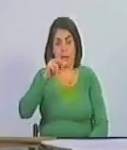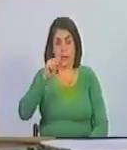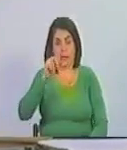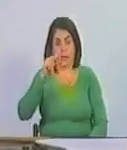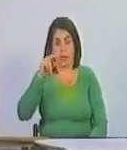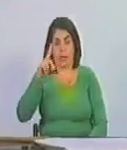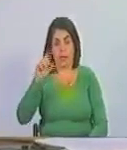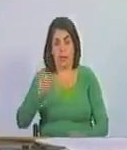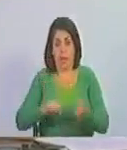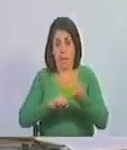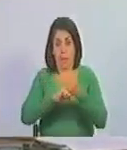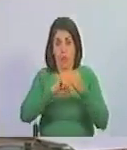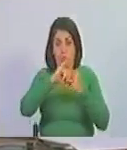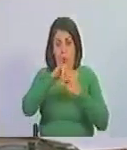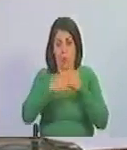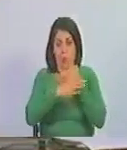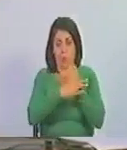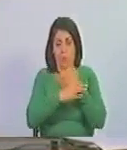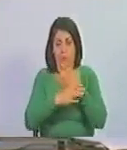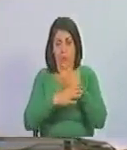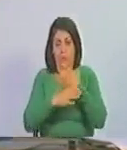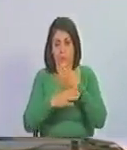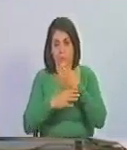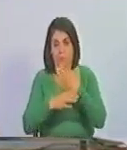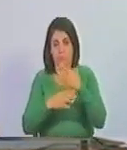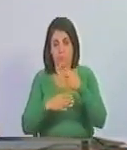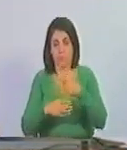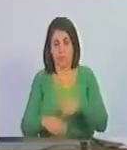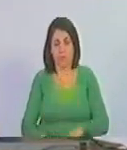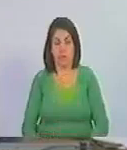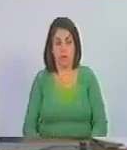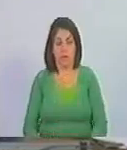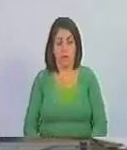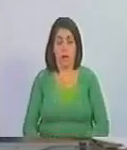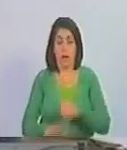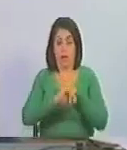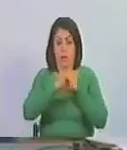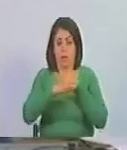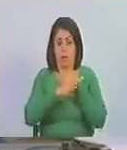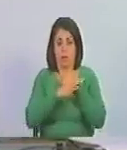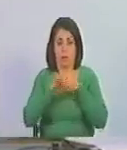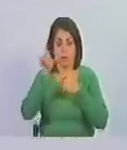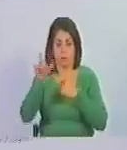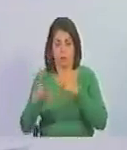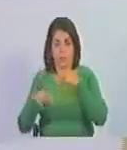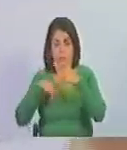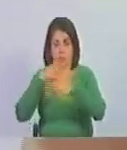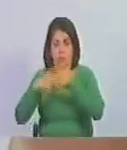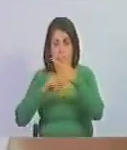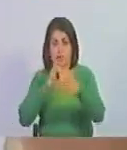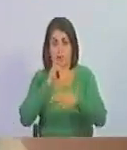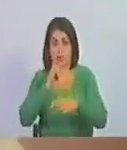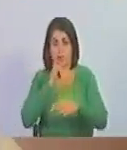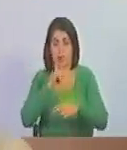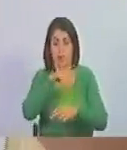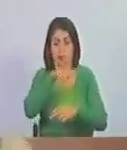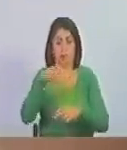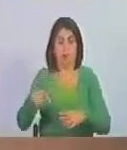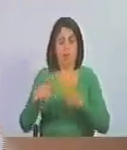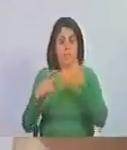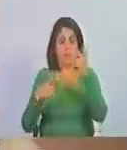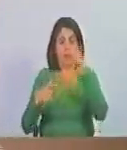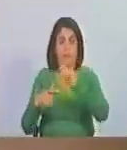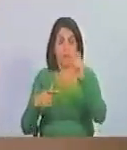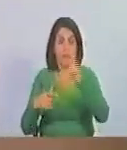y le pide al ladrón este que proceda a informar a su personal que en tres